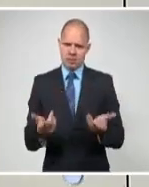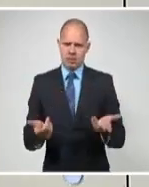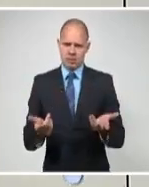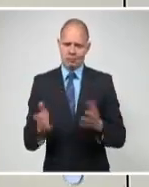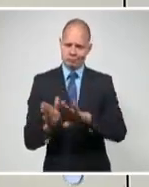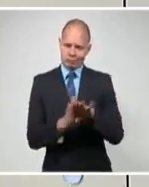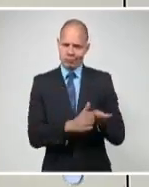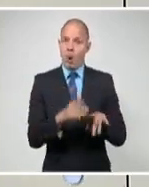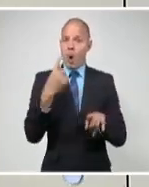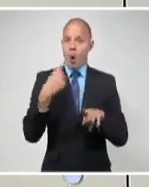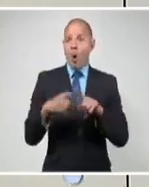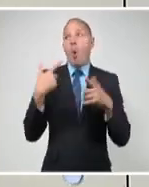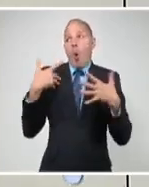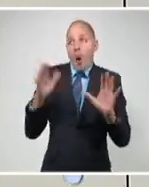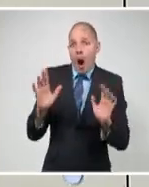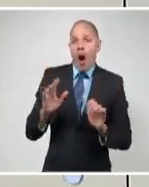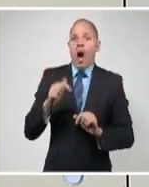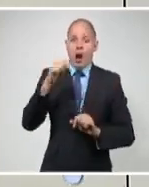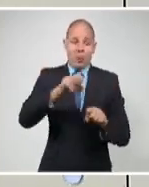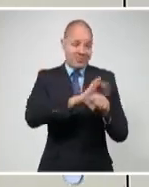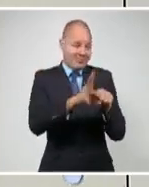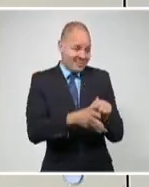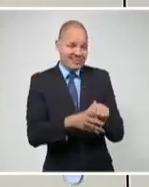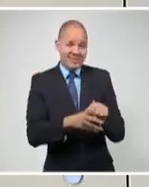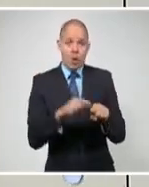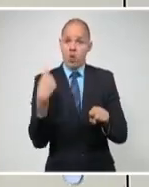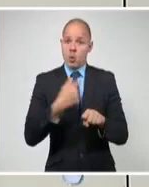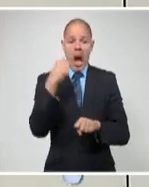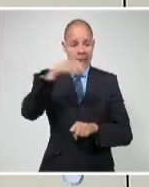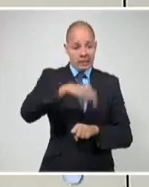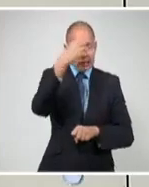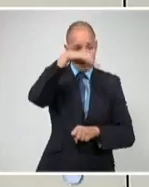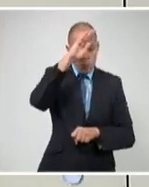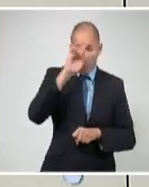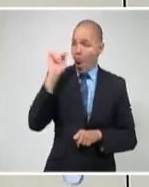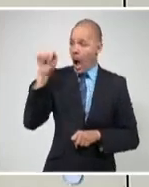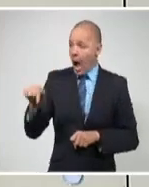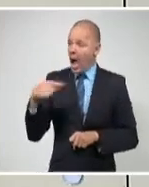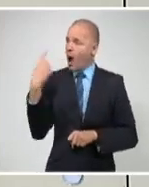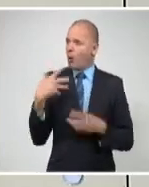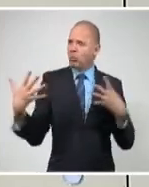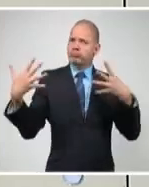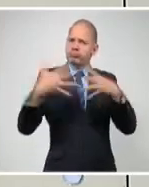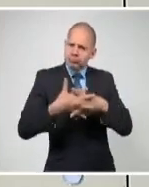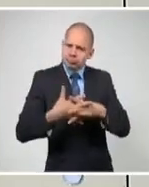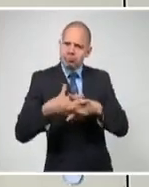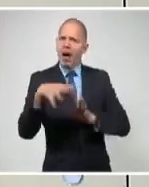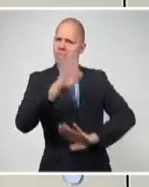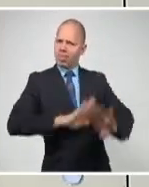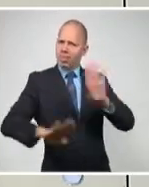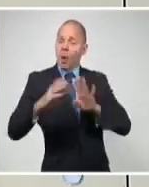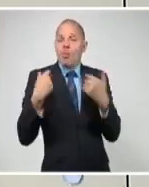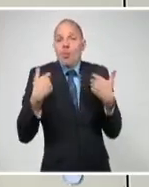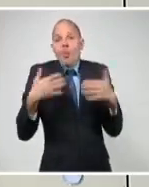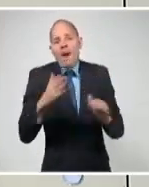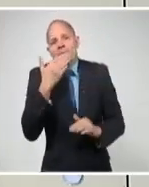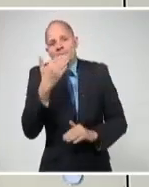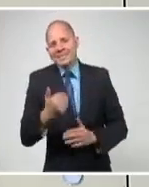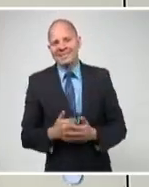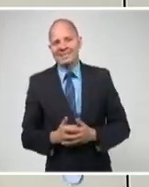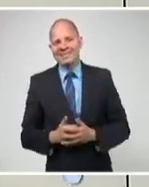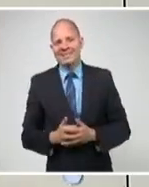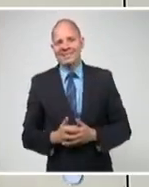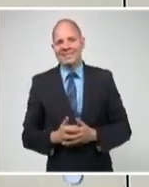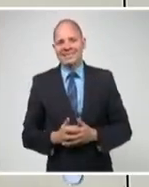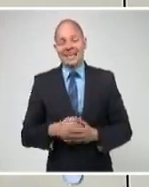común que se vencerá más rápido si nos unimos. Esas serían buenas noticias y son mucho más posibles con Biden que